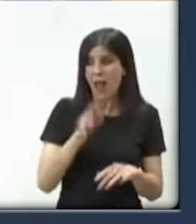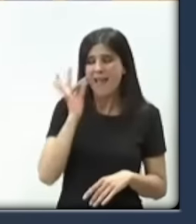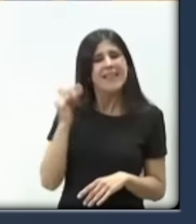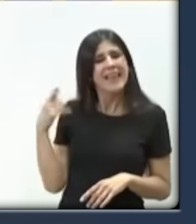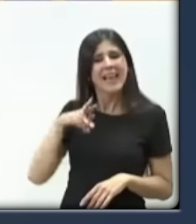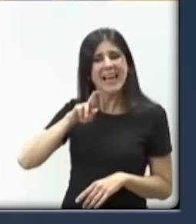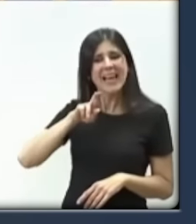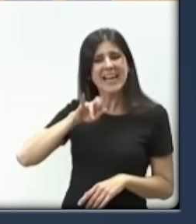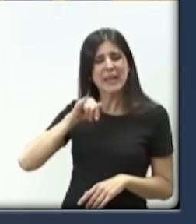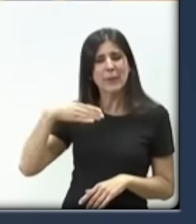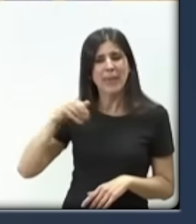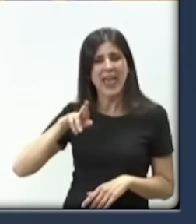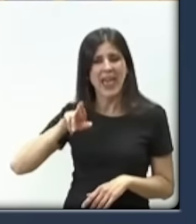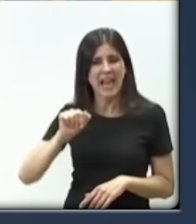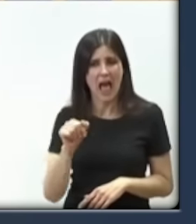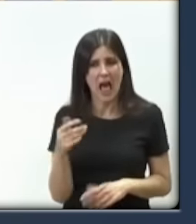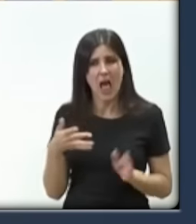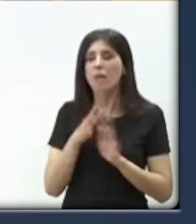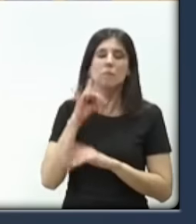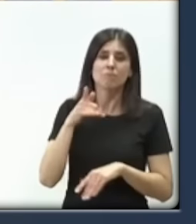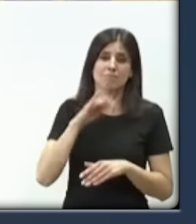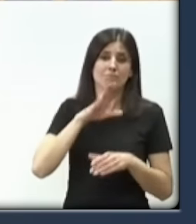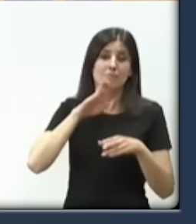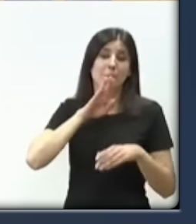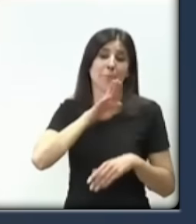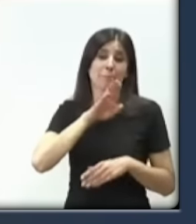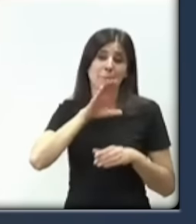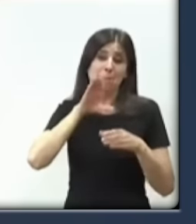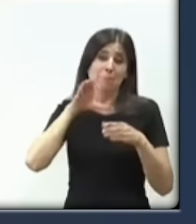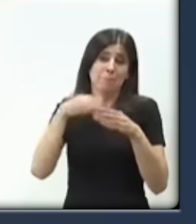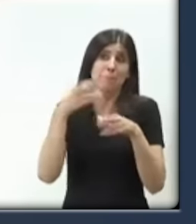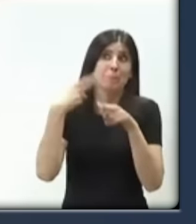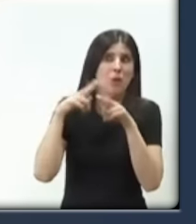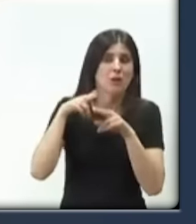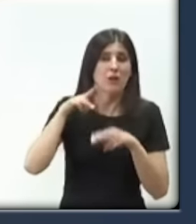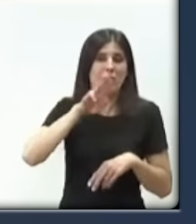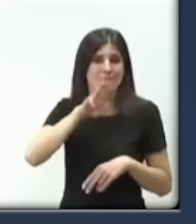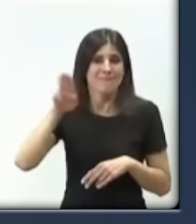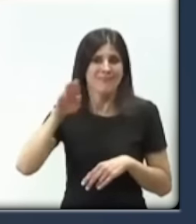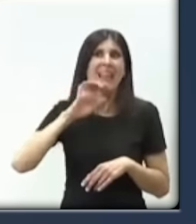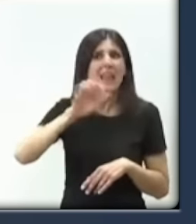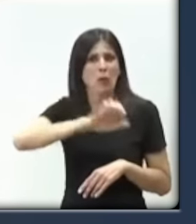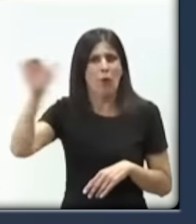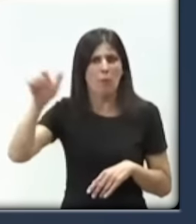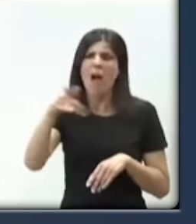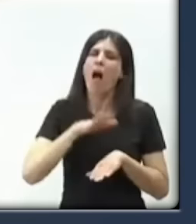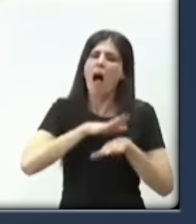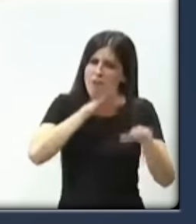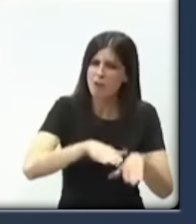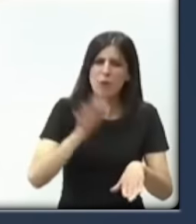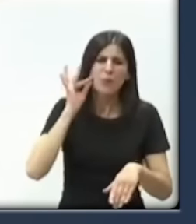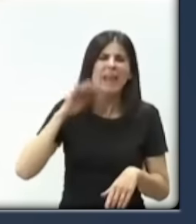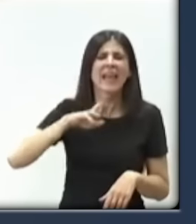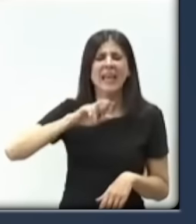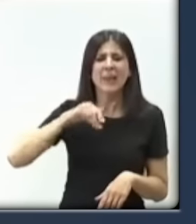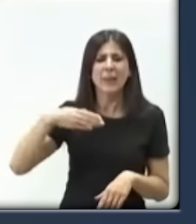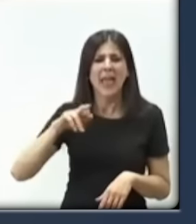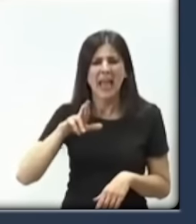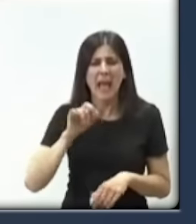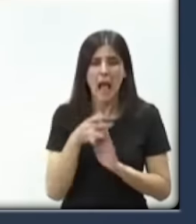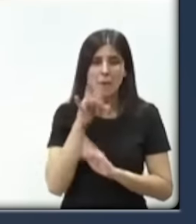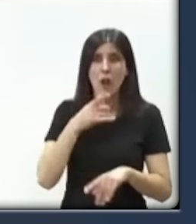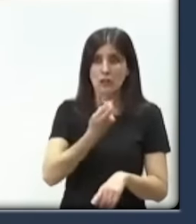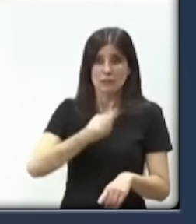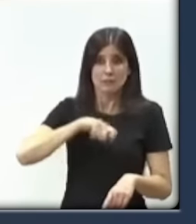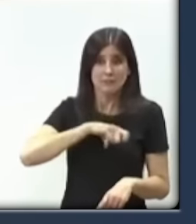el Partido Popular Europeo vota a favor de la señora Rivera y el Partido Popular Español, con la primera